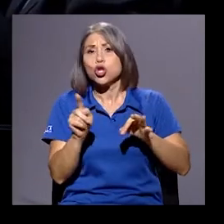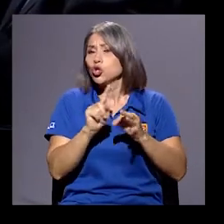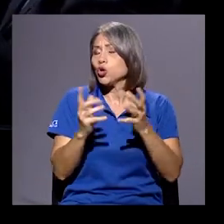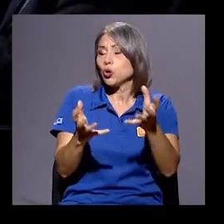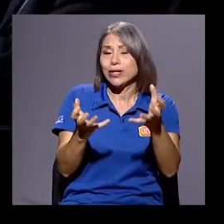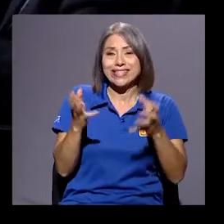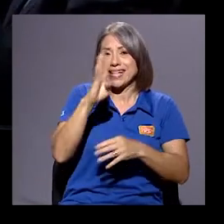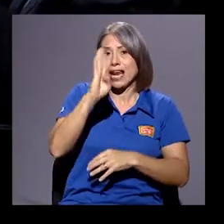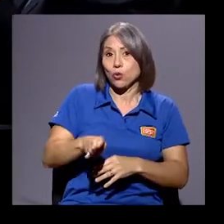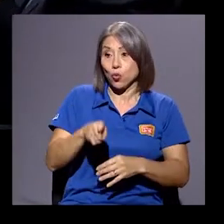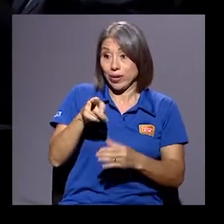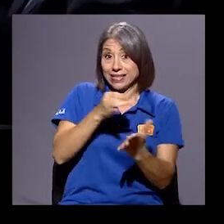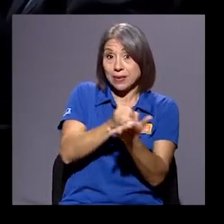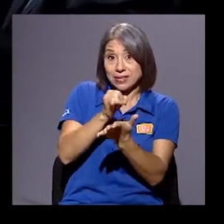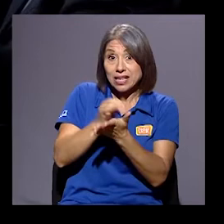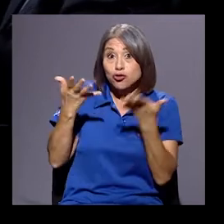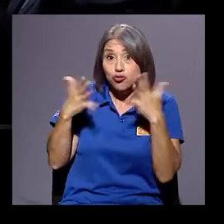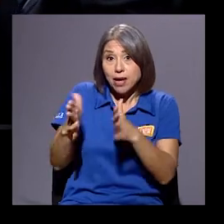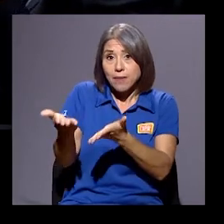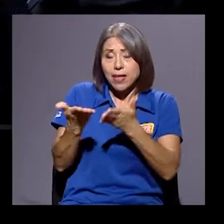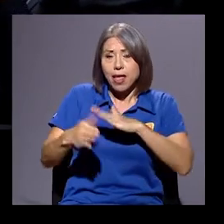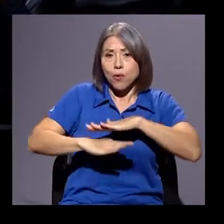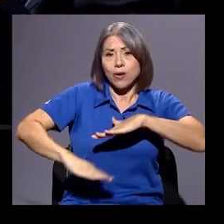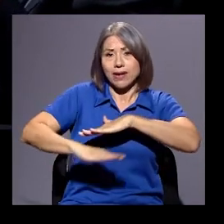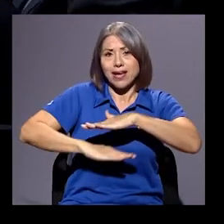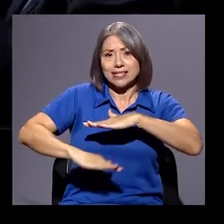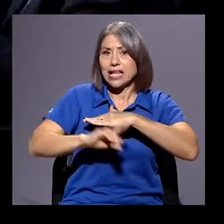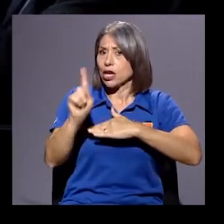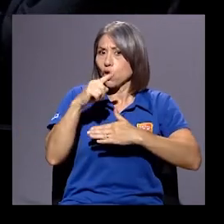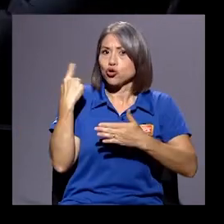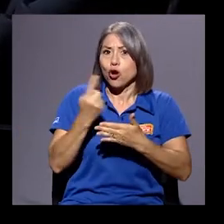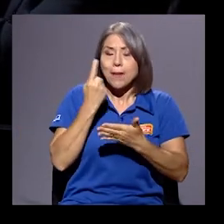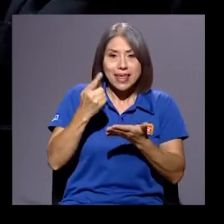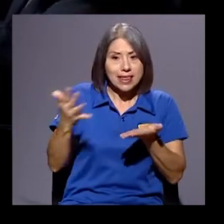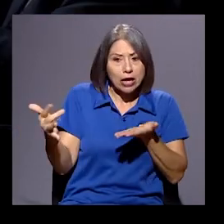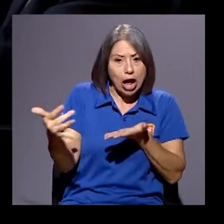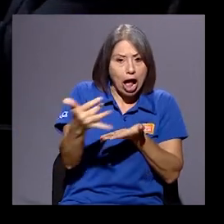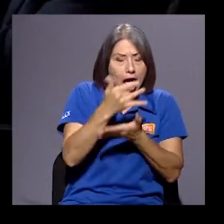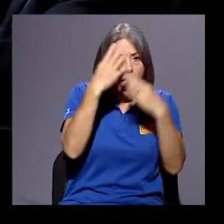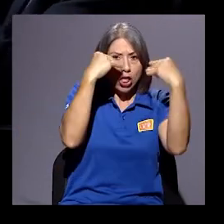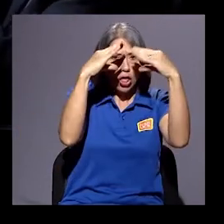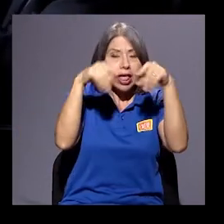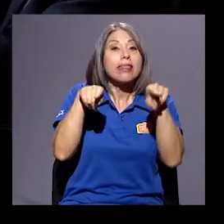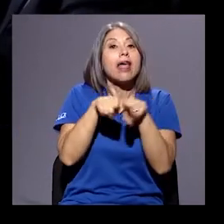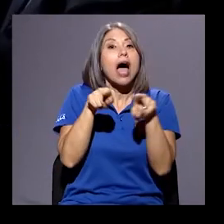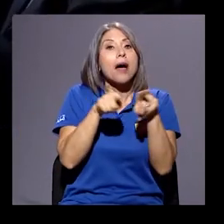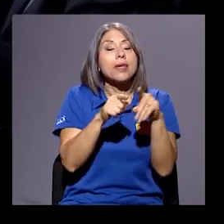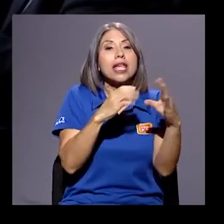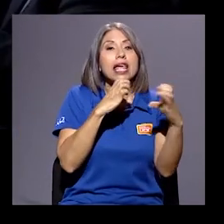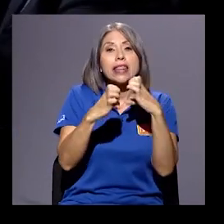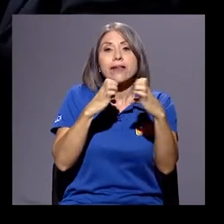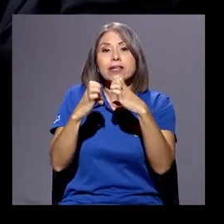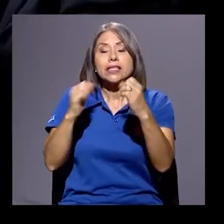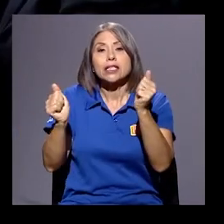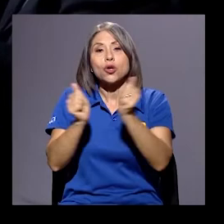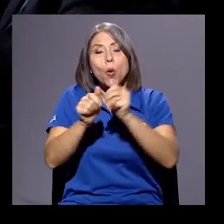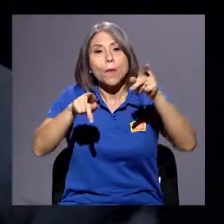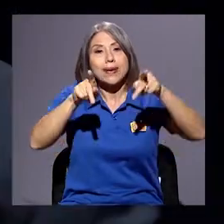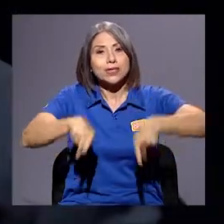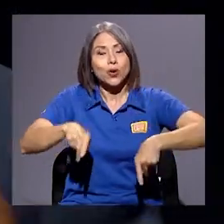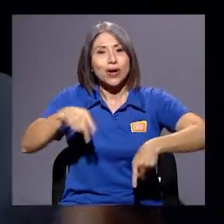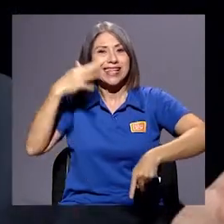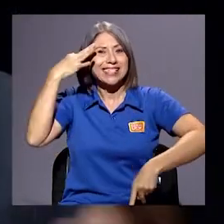investigación que me ha dado muy buena base, no solo, digamos, documental, sino por las propias entrevistas que estoy haciendo con creyentes,